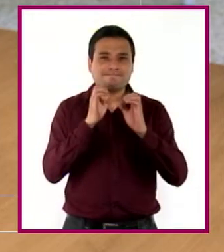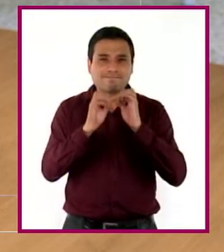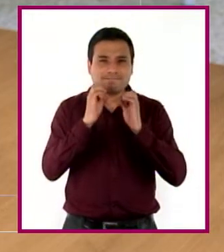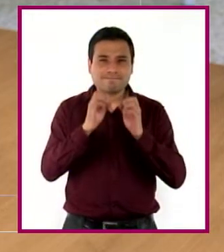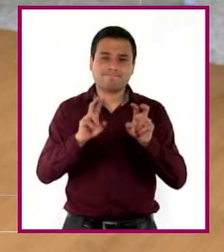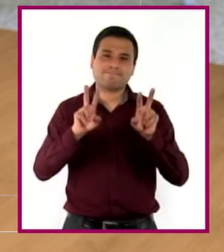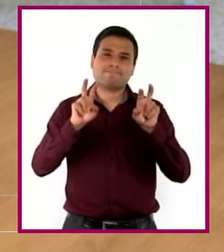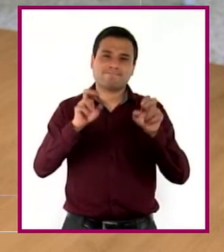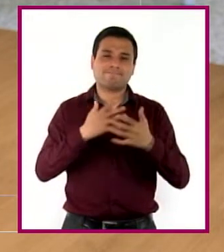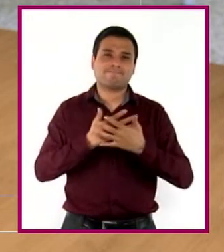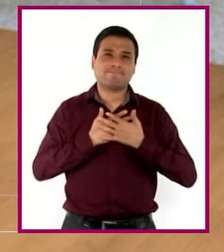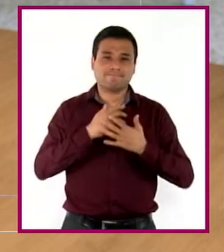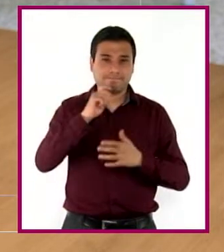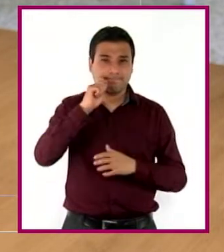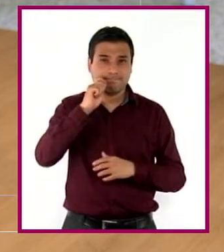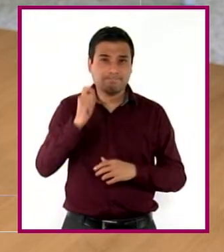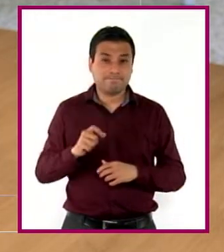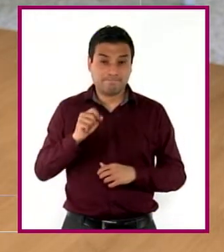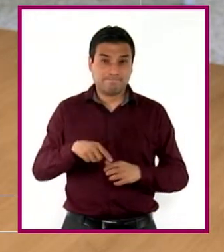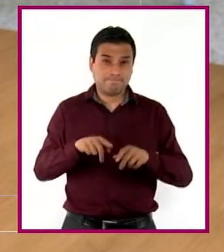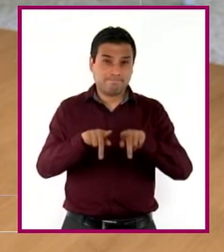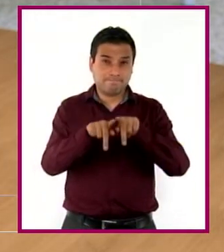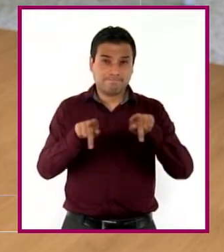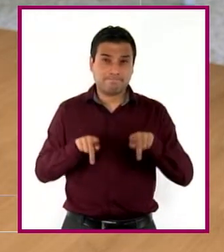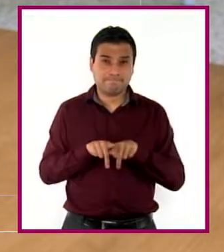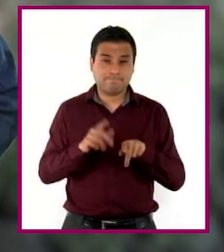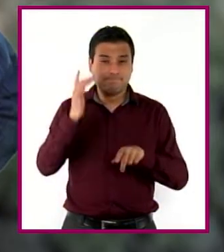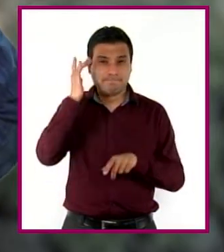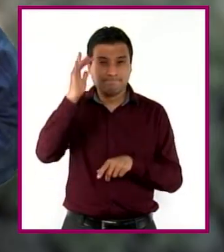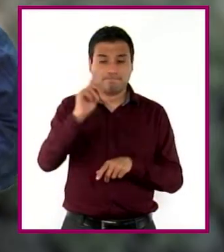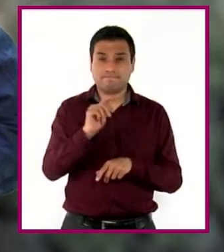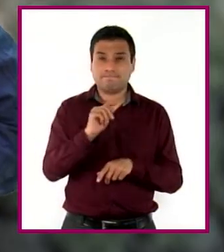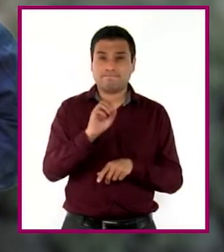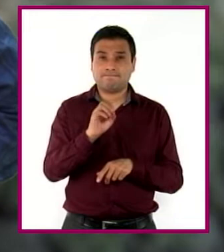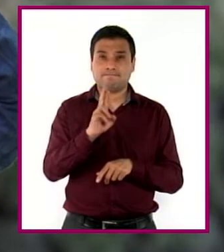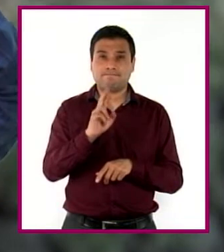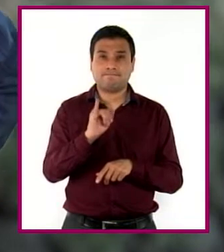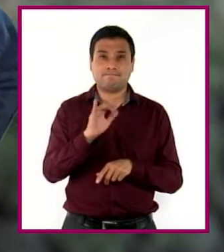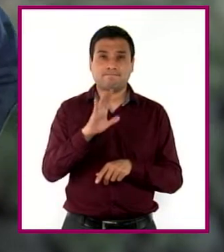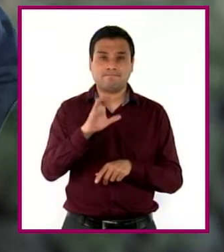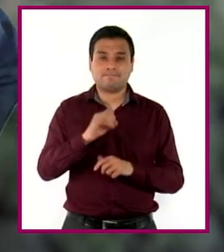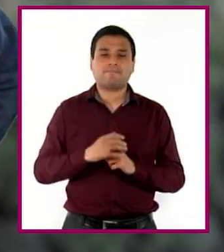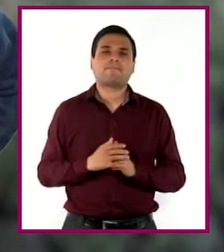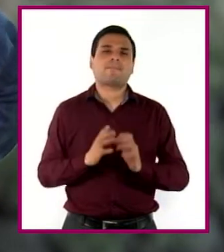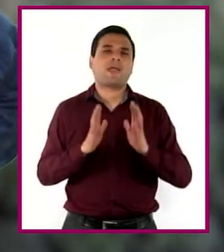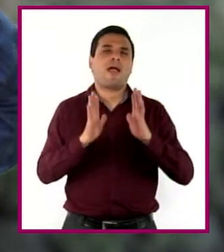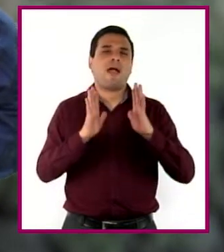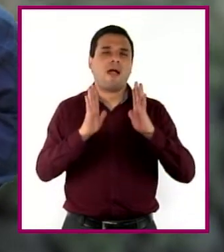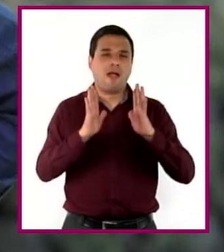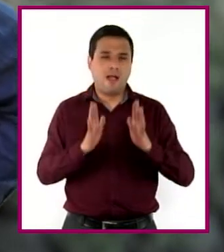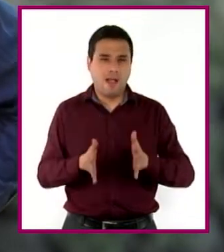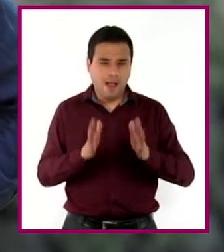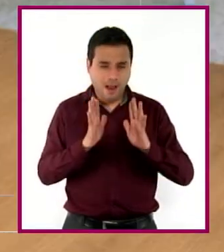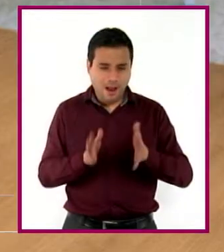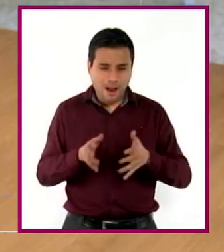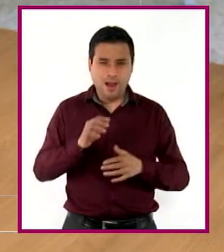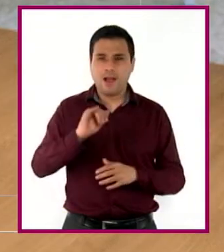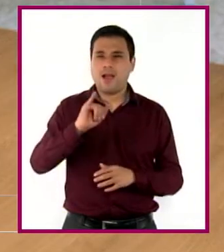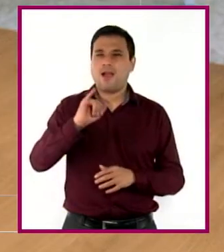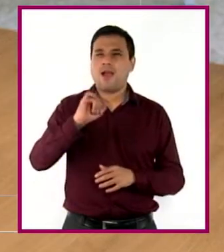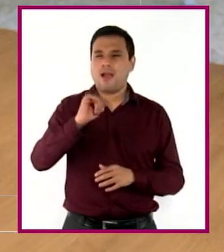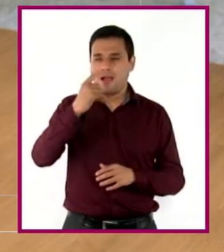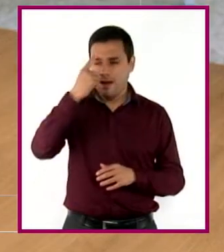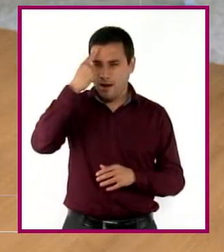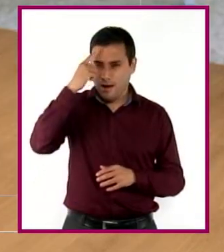y la amistad. Aquí mismo en la Plaza de Santo Oribio. ¡Ah, sí! Sí, ya...